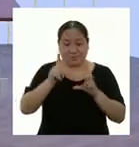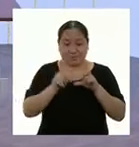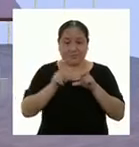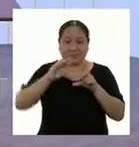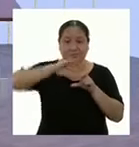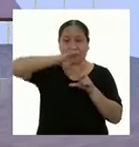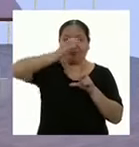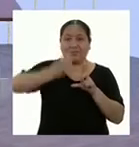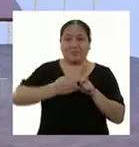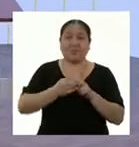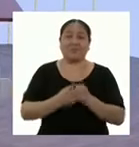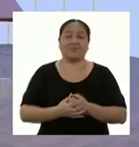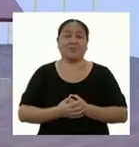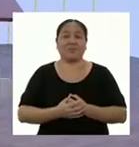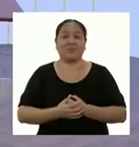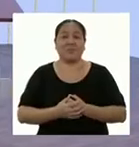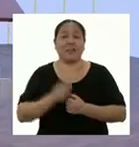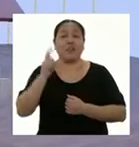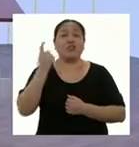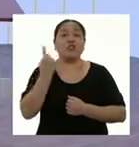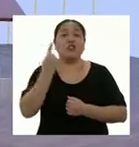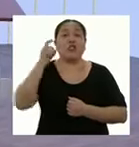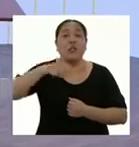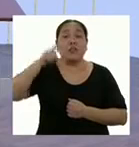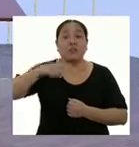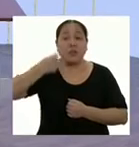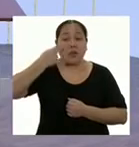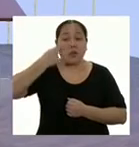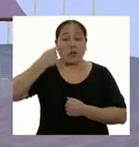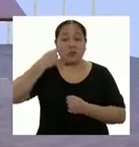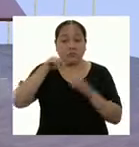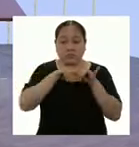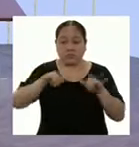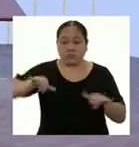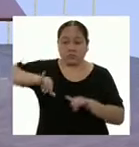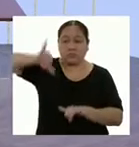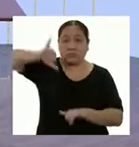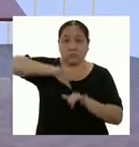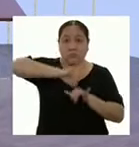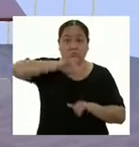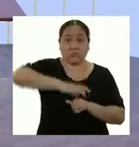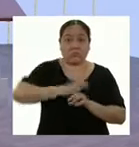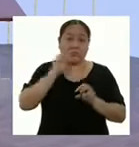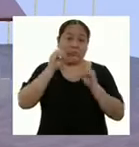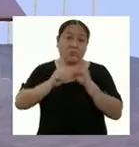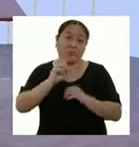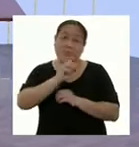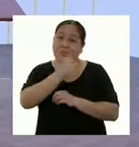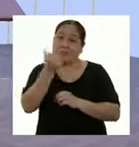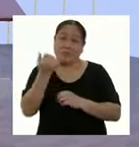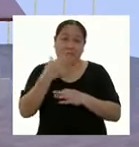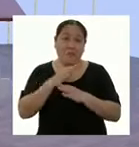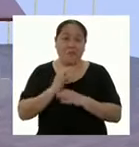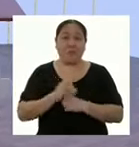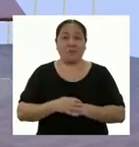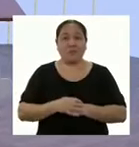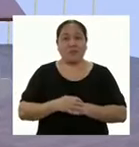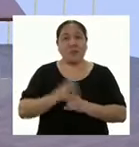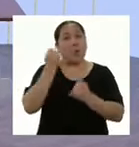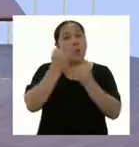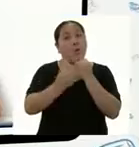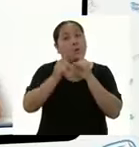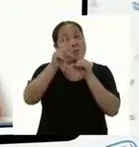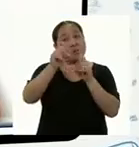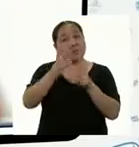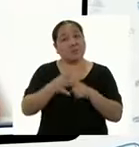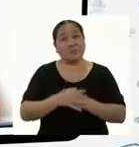compuestas con círculos. Solo necesitamos conocer las medidas de sus lados y aplicar otra fórmula. Vamos con la última pregunta.